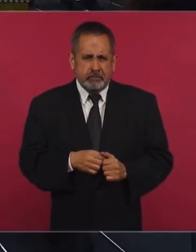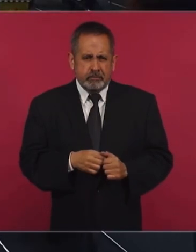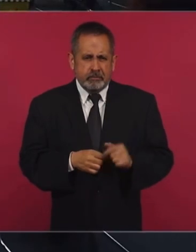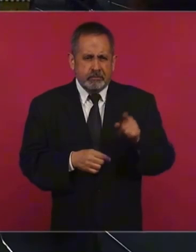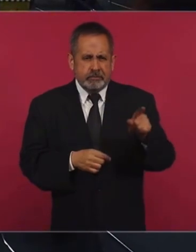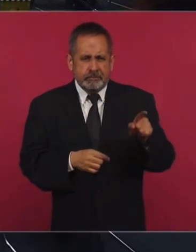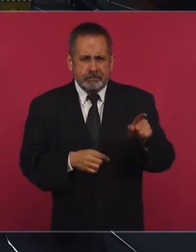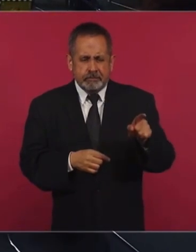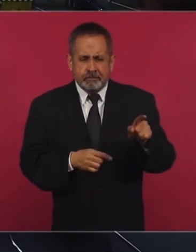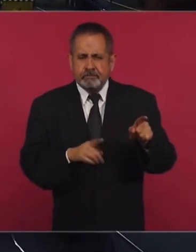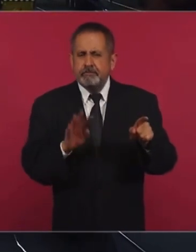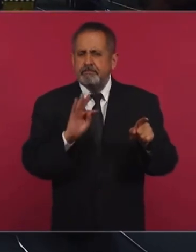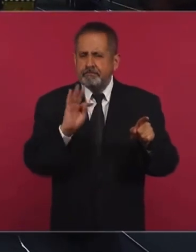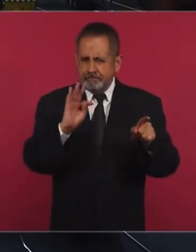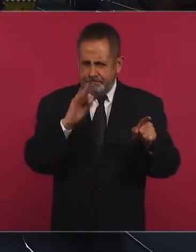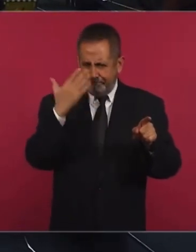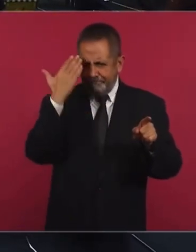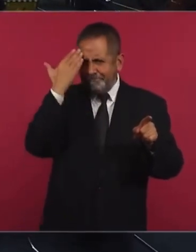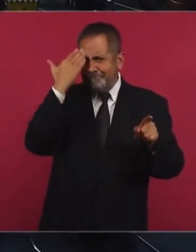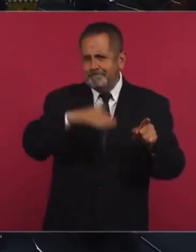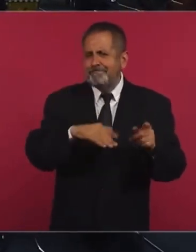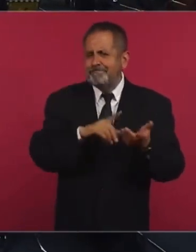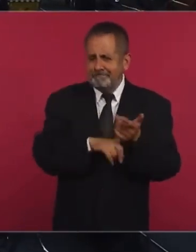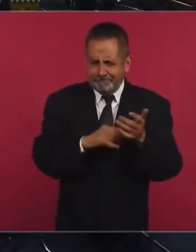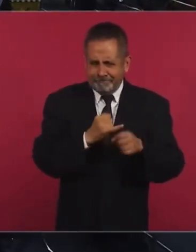posiblemente tenían ellos información.